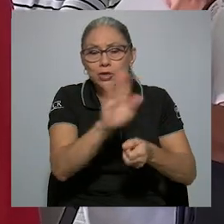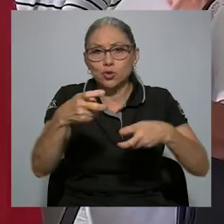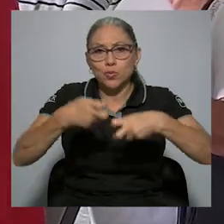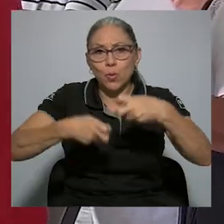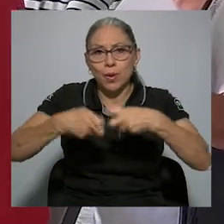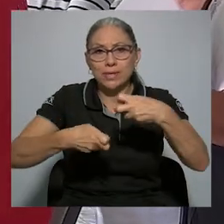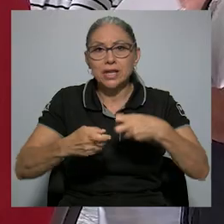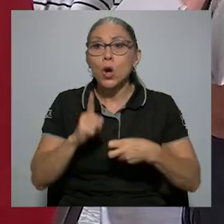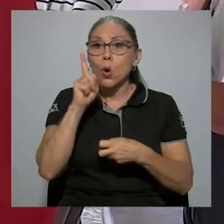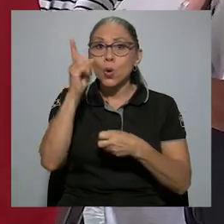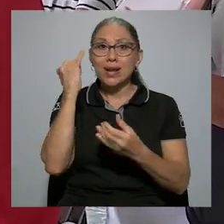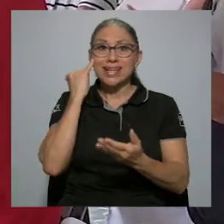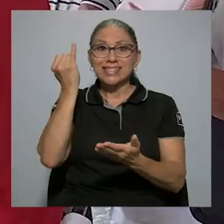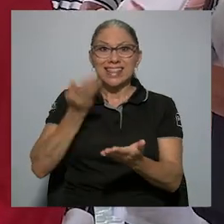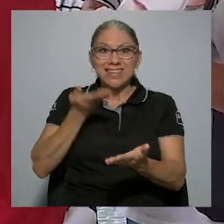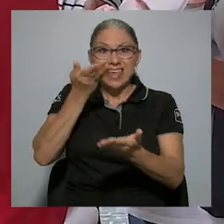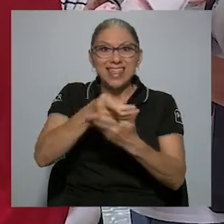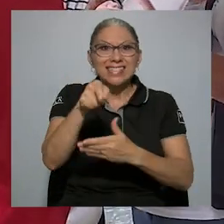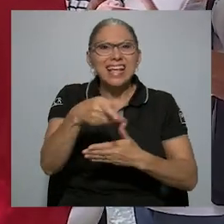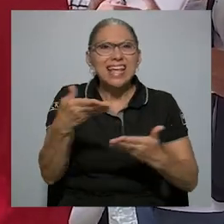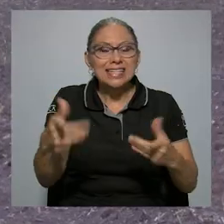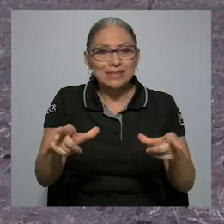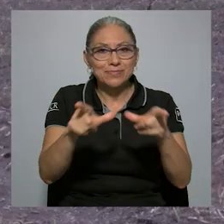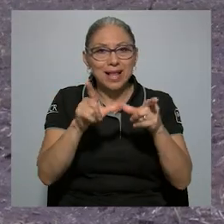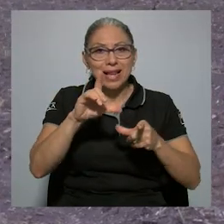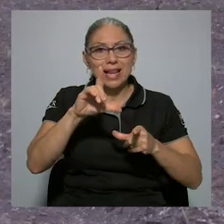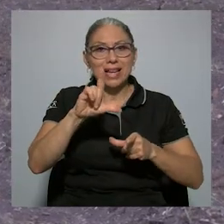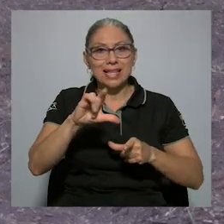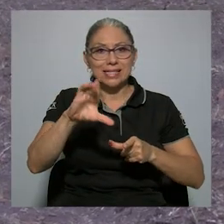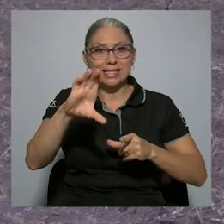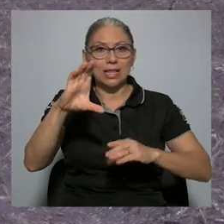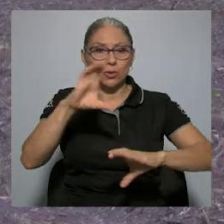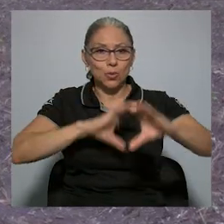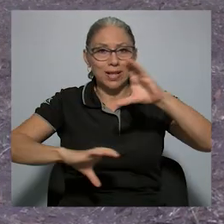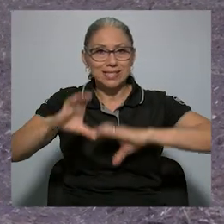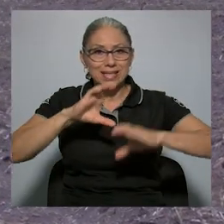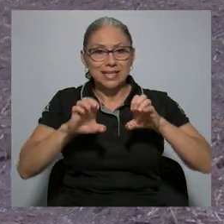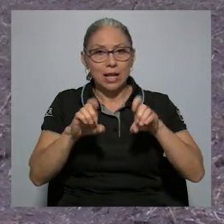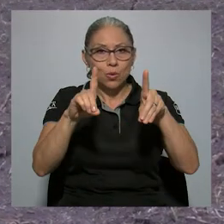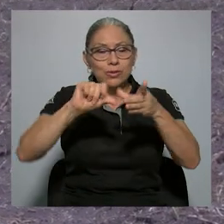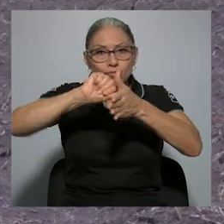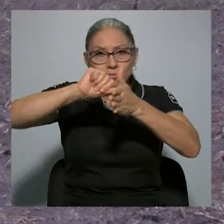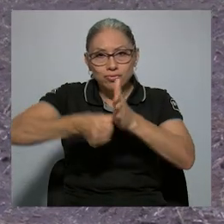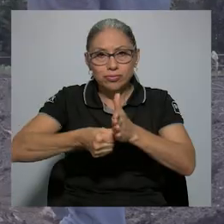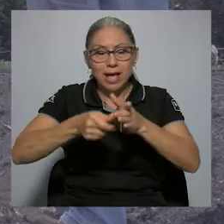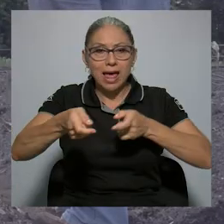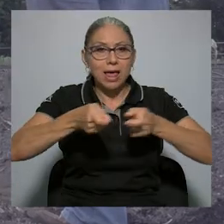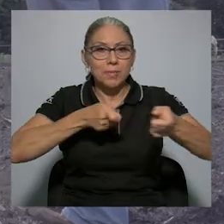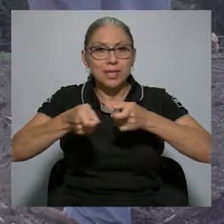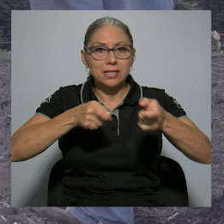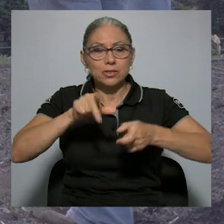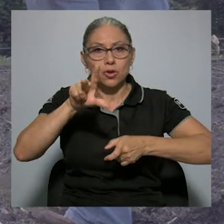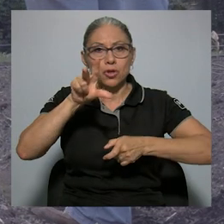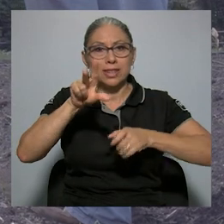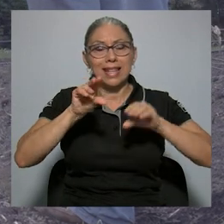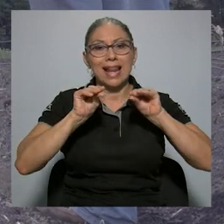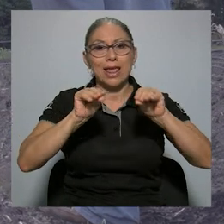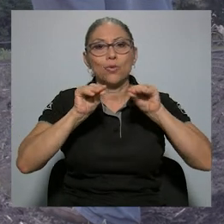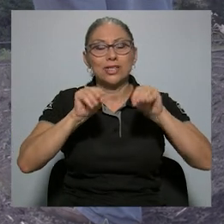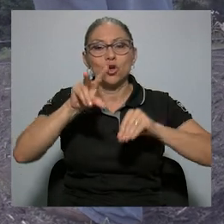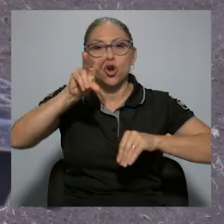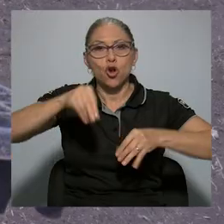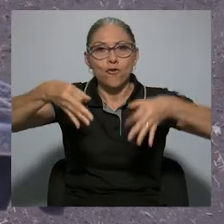iniciativas es la Licenciatura en Ciencias de la Educación, con énfasis en Administración de la Educación No Formal,